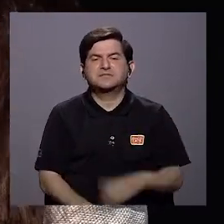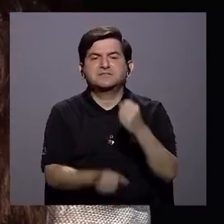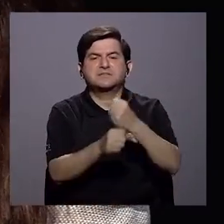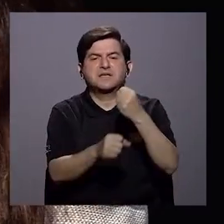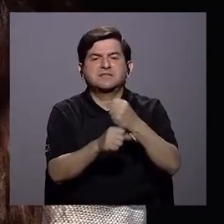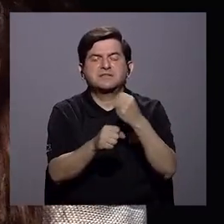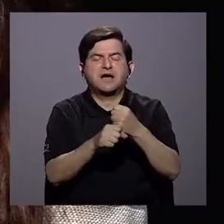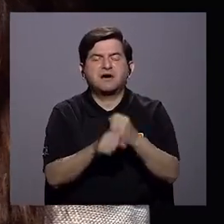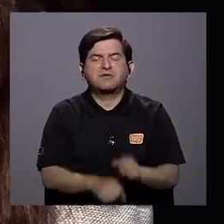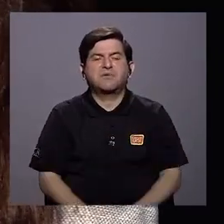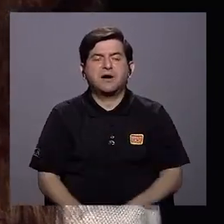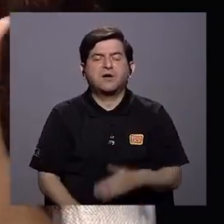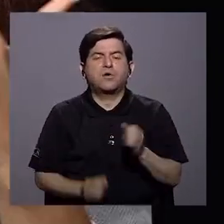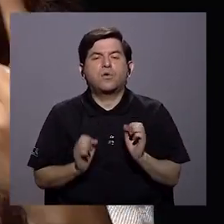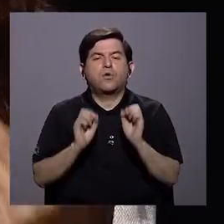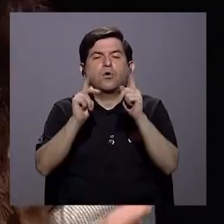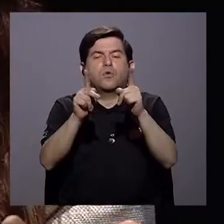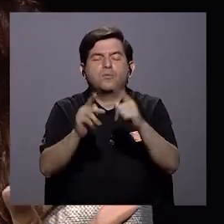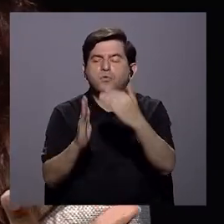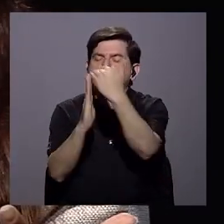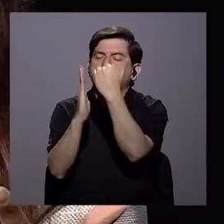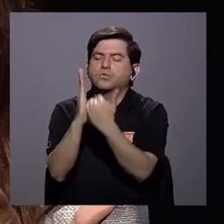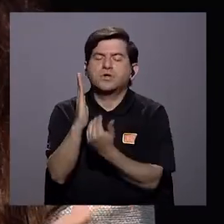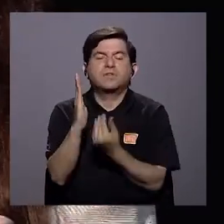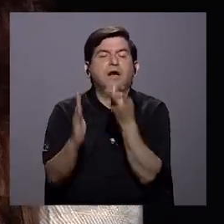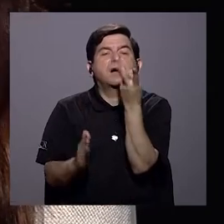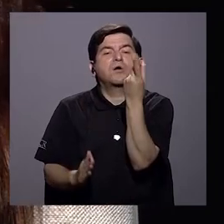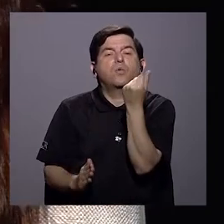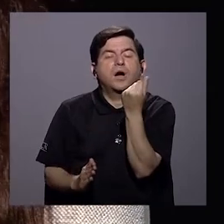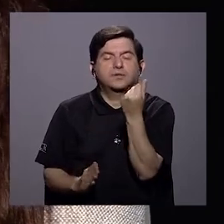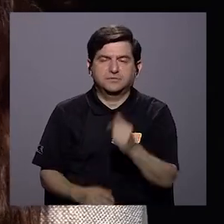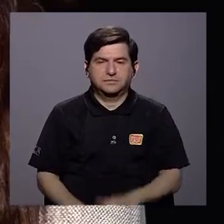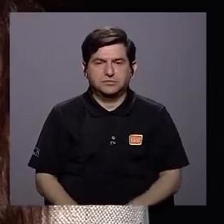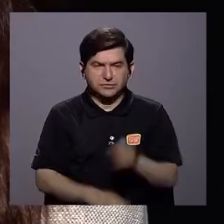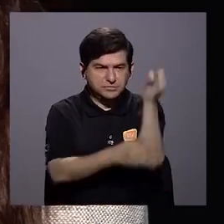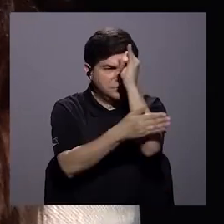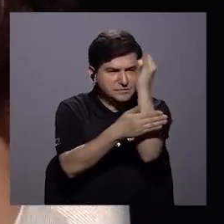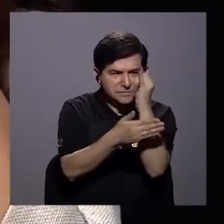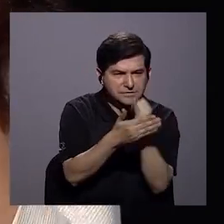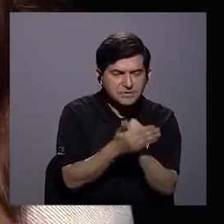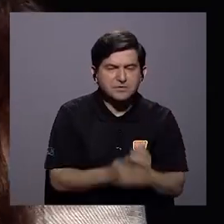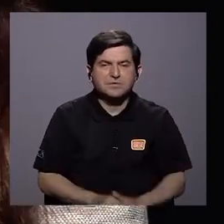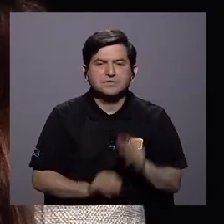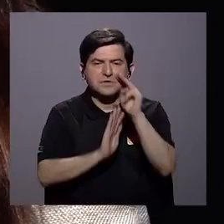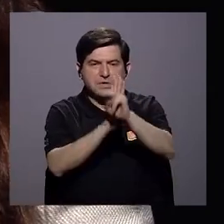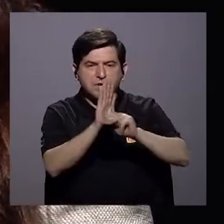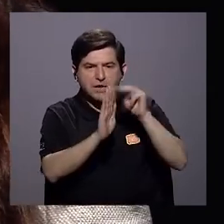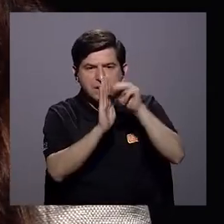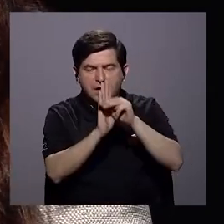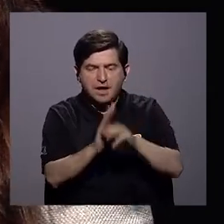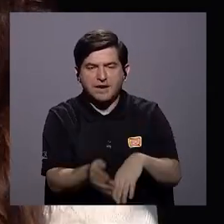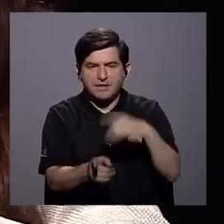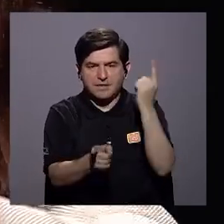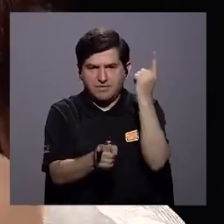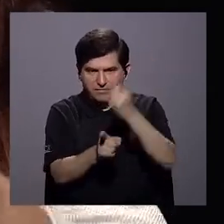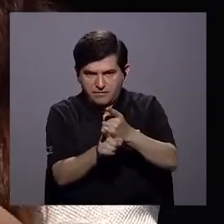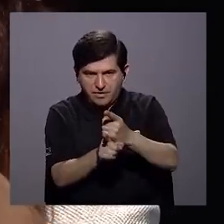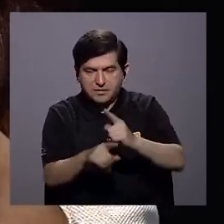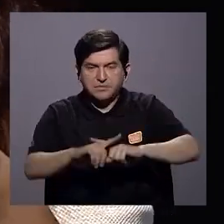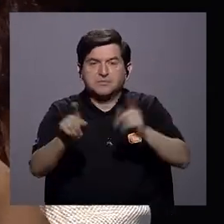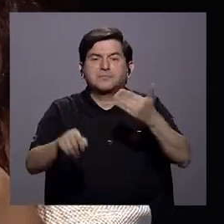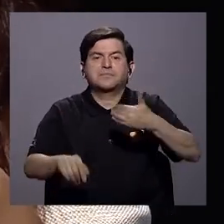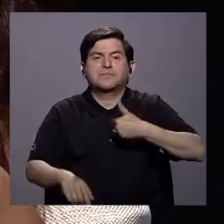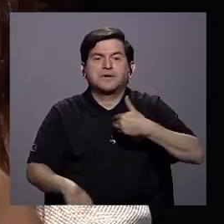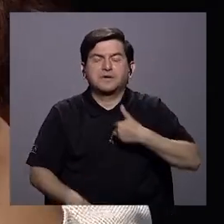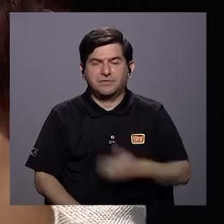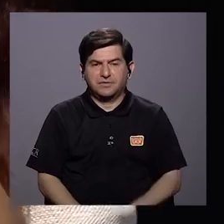los puestos de trabajo que tiene a disposición, cuántos son los puestos de trabajo. Diseñamos una currícula hecha a la medida, pero además